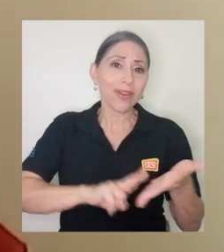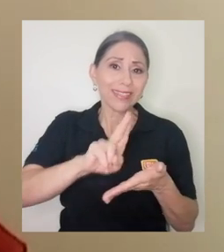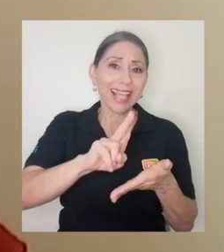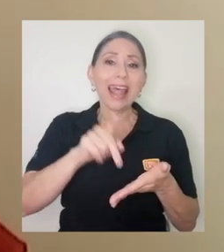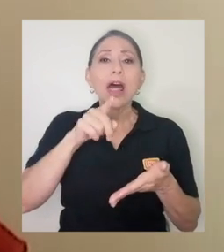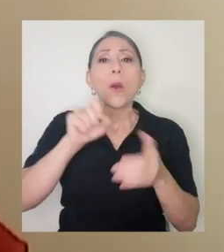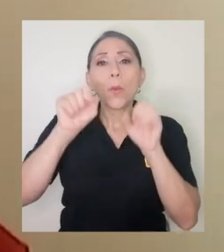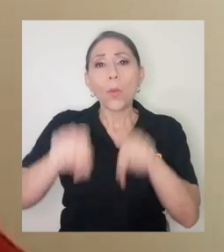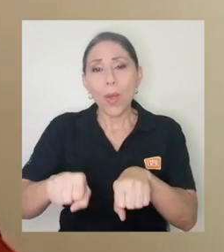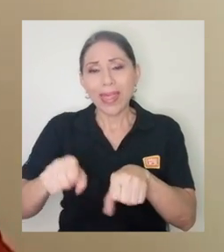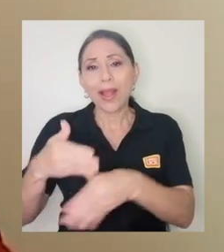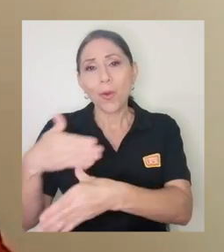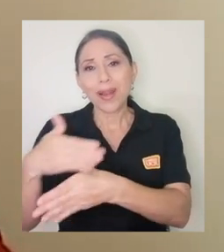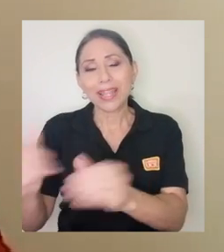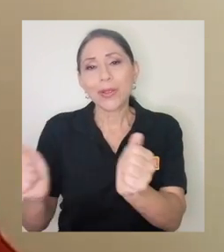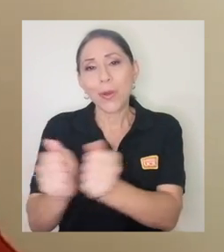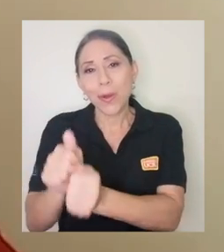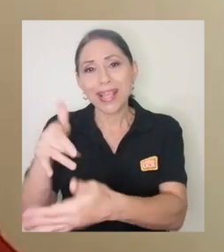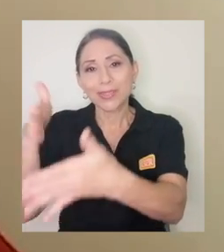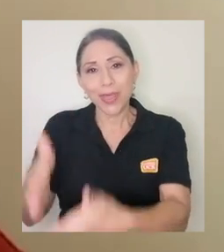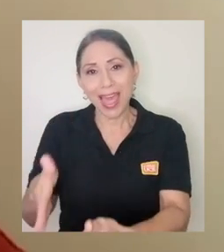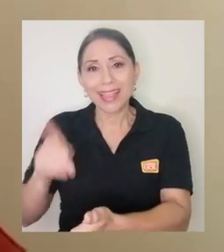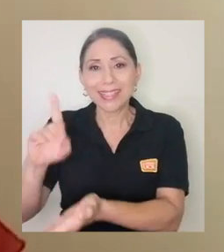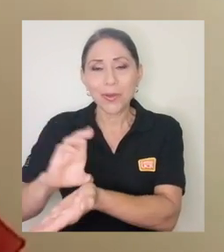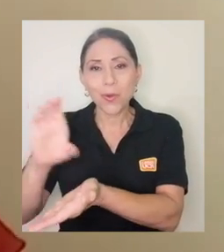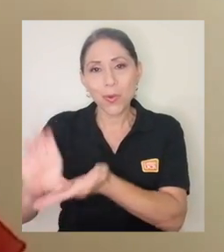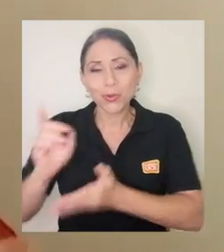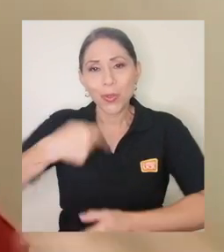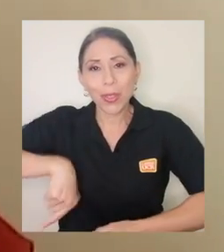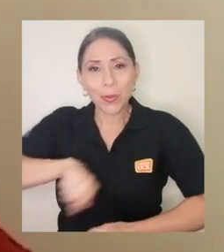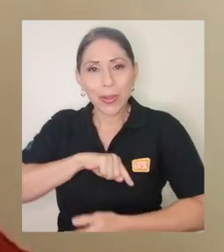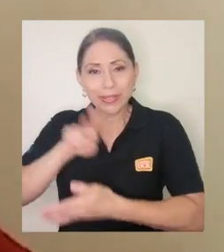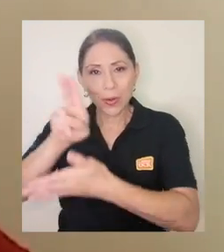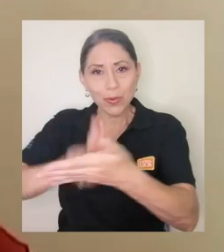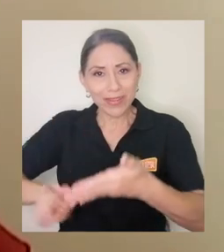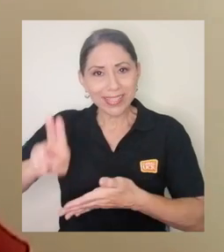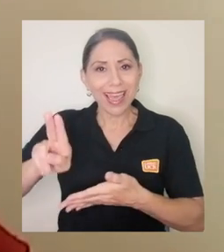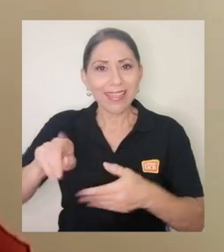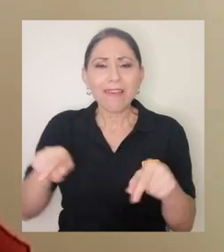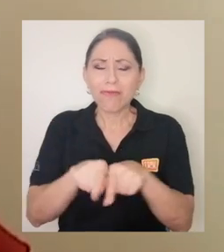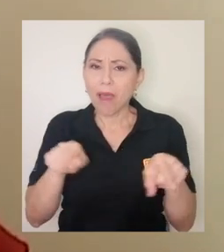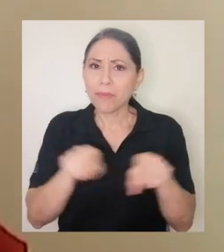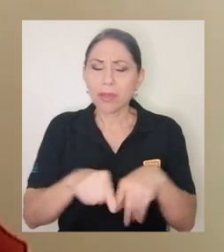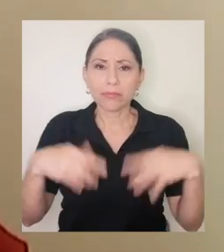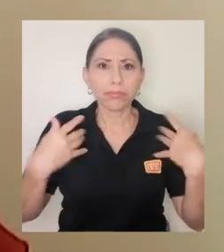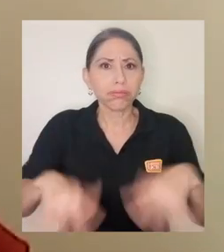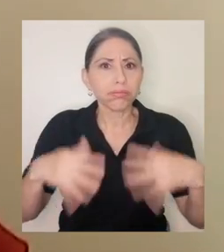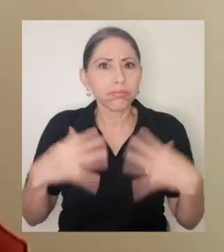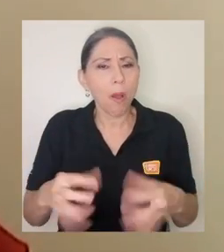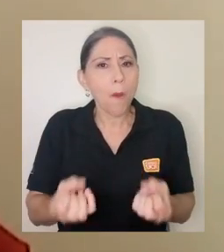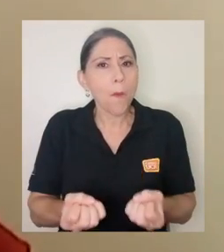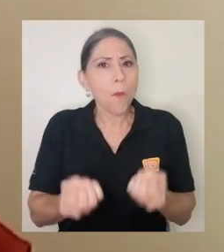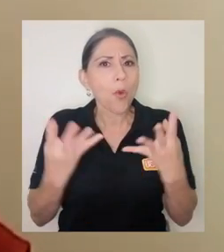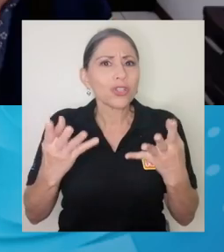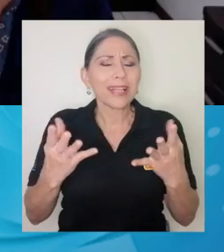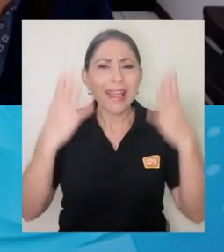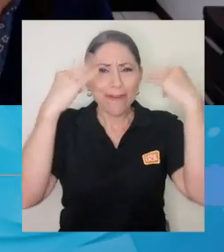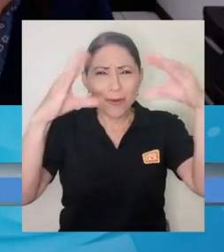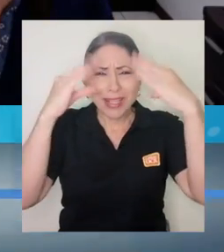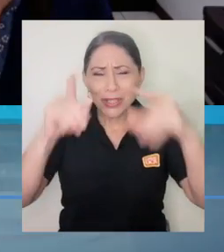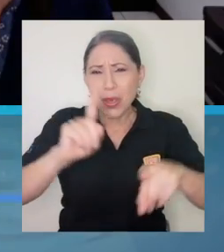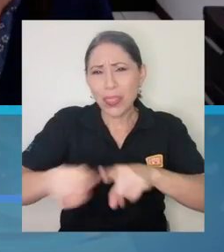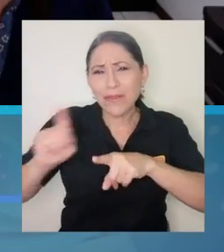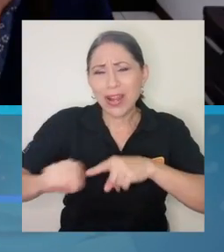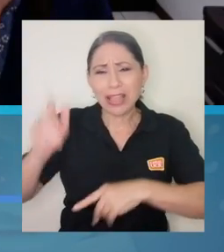en nuestra universidad, también podemos ver la cantidad de información, de webinars, de